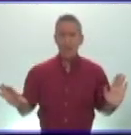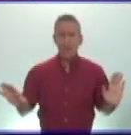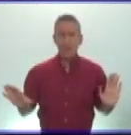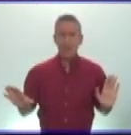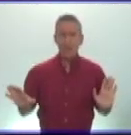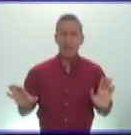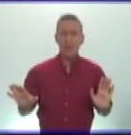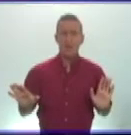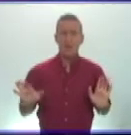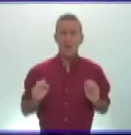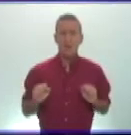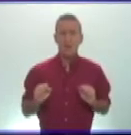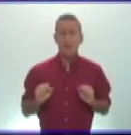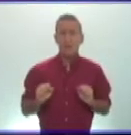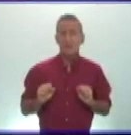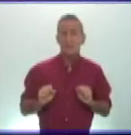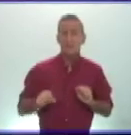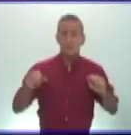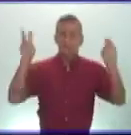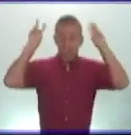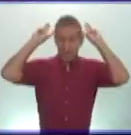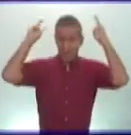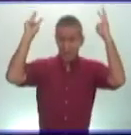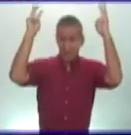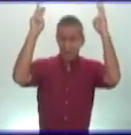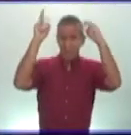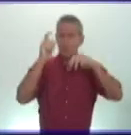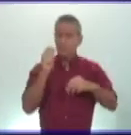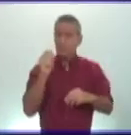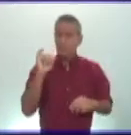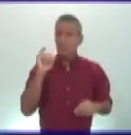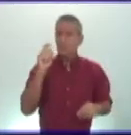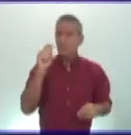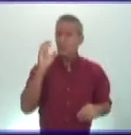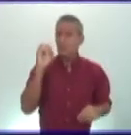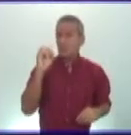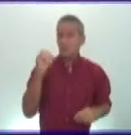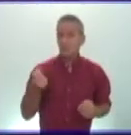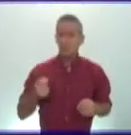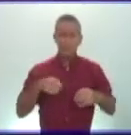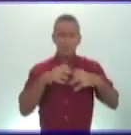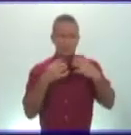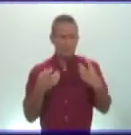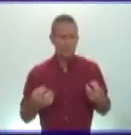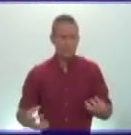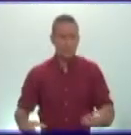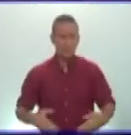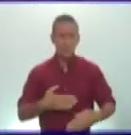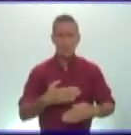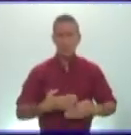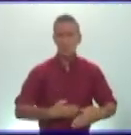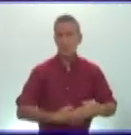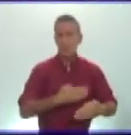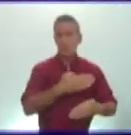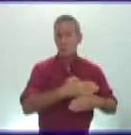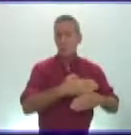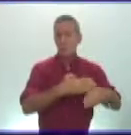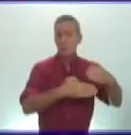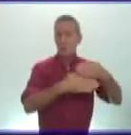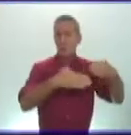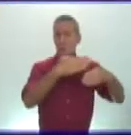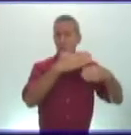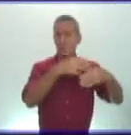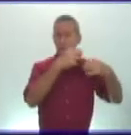guerras judeo romanas el emperador tito acabó destruyendo el segundo templo de jerusalén quedando sólo en pie el muro de las lamentaciones